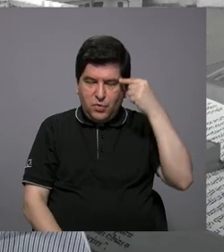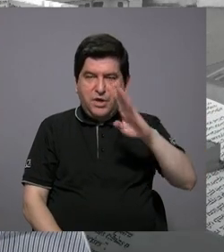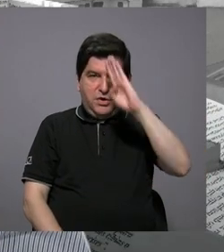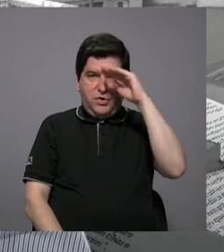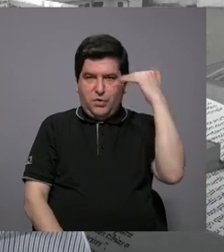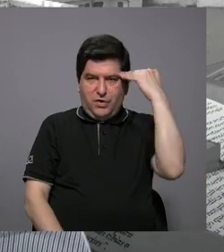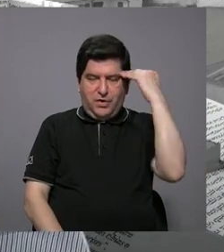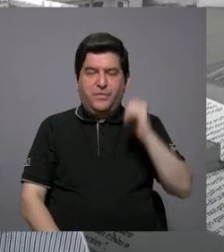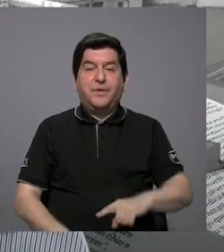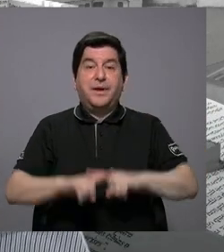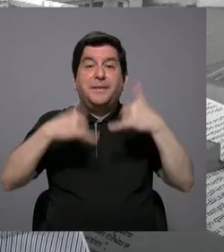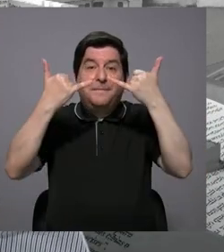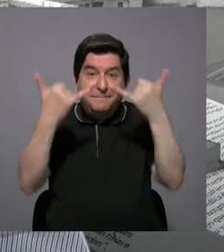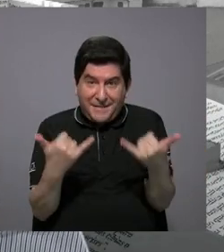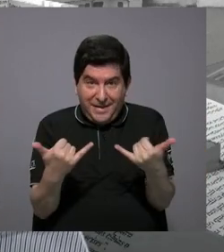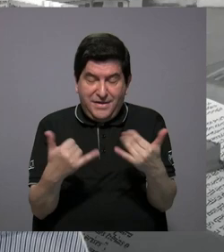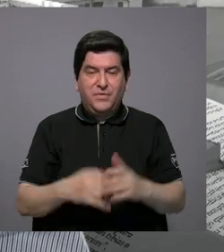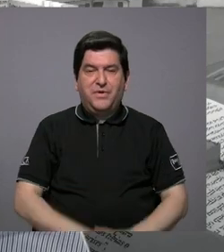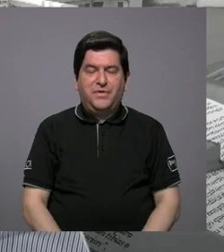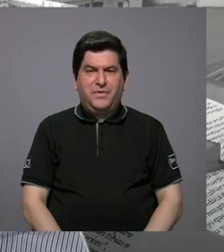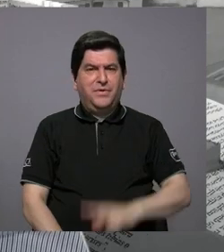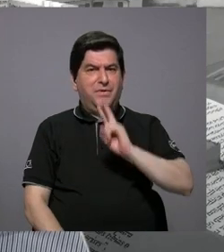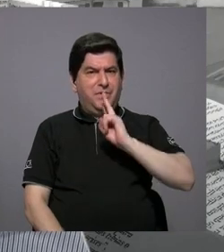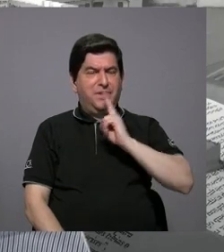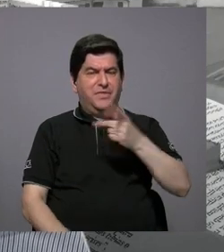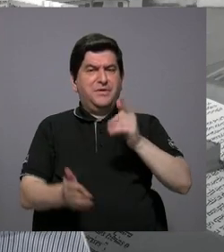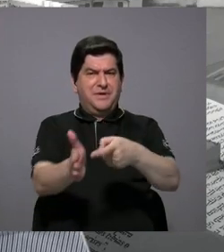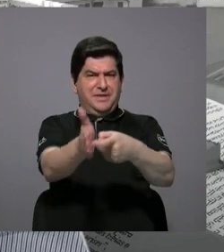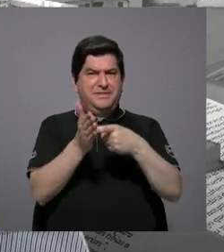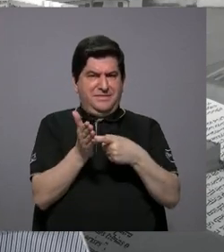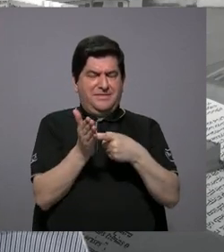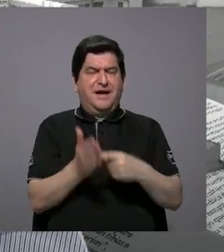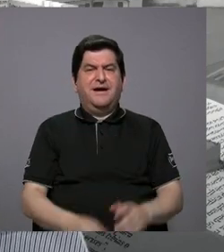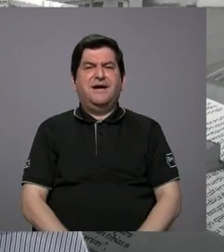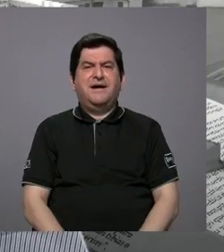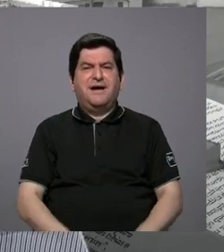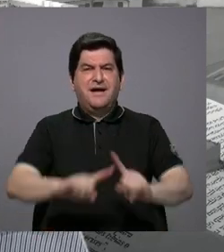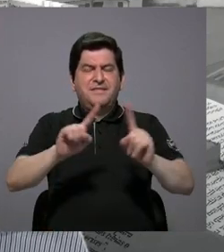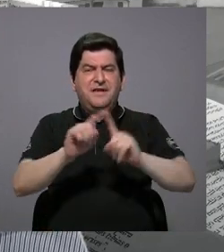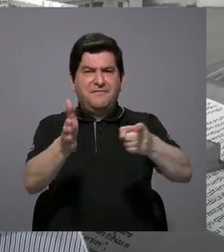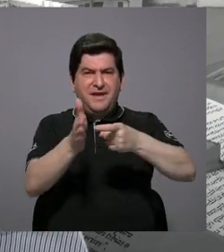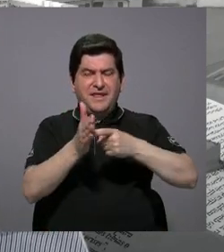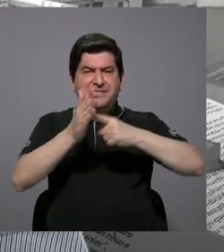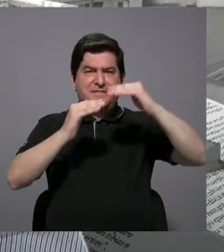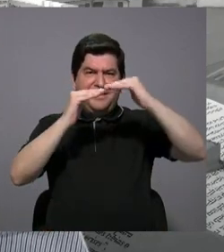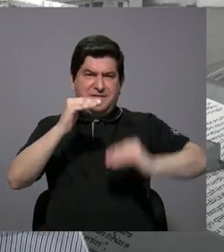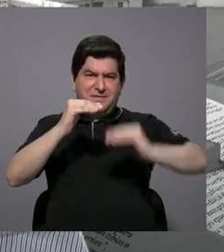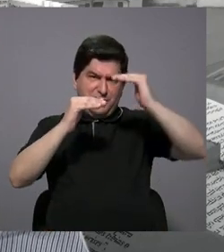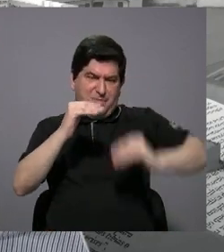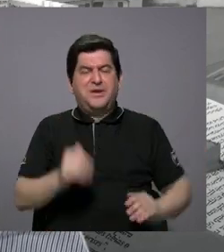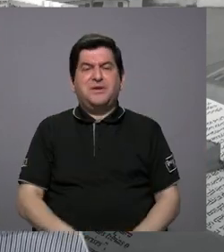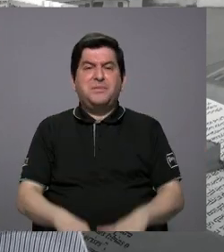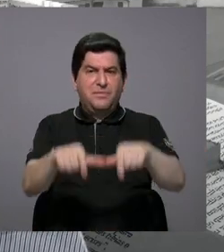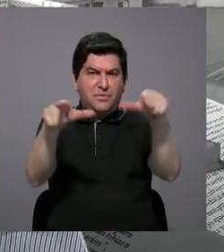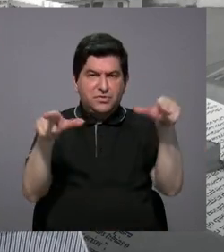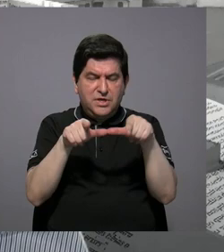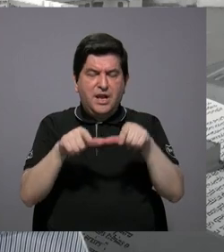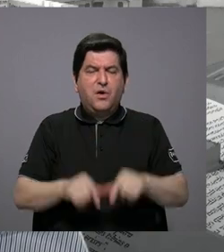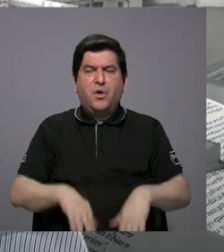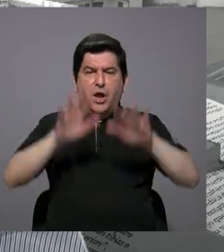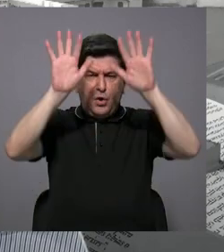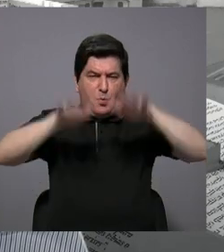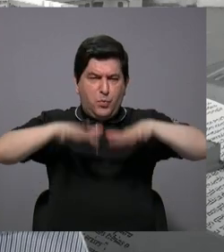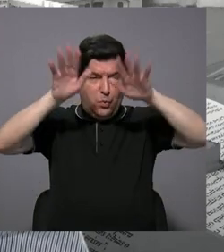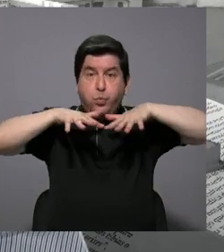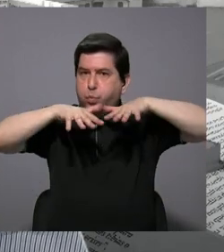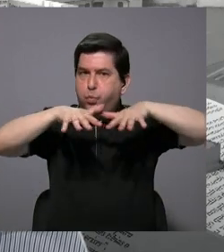ahora realmente se exige una serie de requisitos mínimos de que la zona no se inunde, de